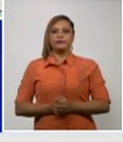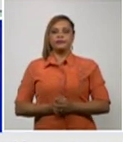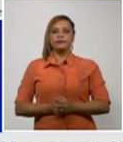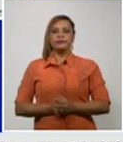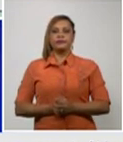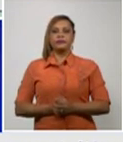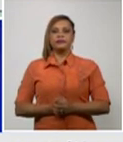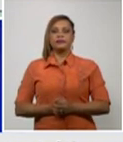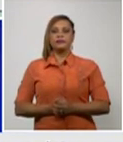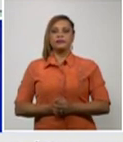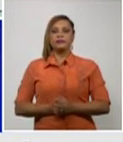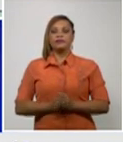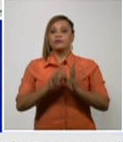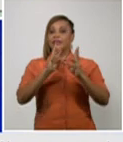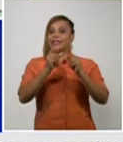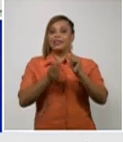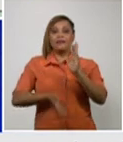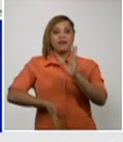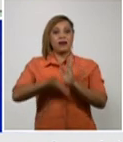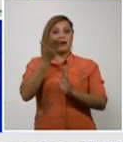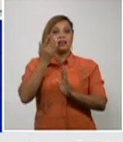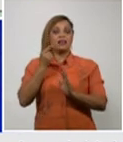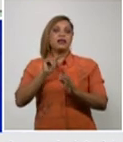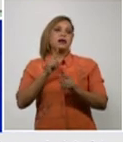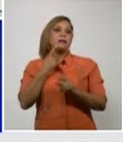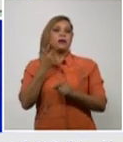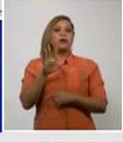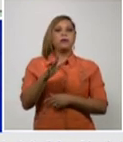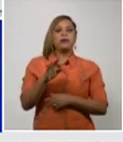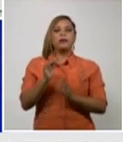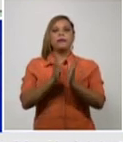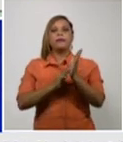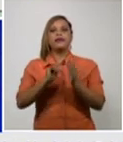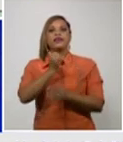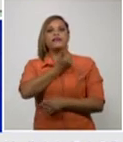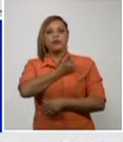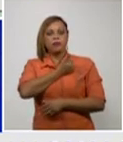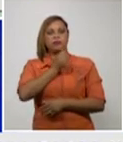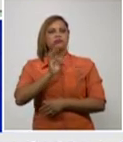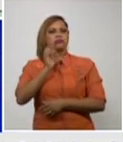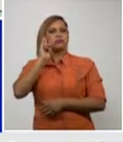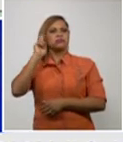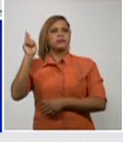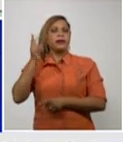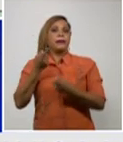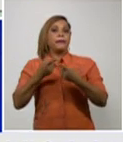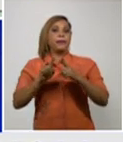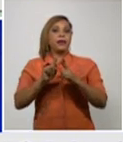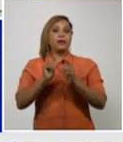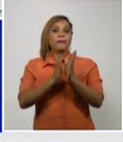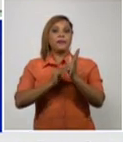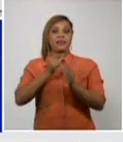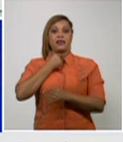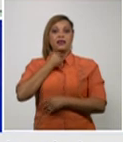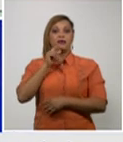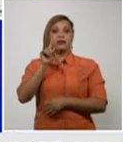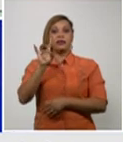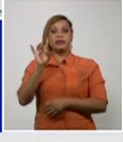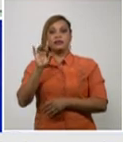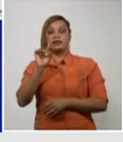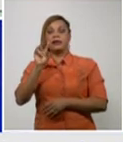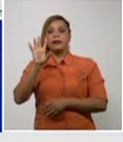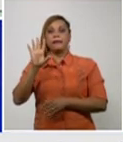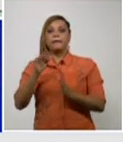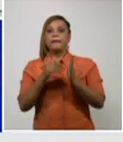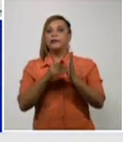la cifra más alta la habíamos tenido en diciembre siempre lo recuerdo digo en enero con 15.536 ya en febrero